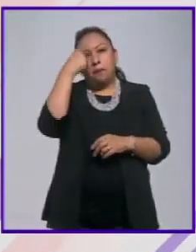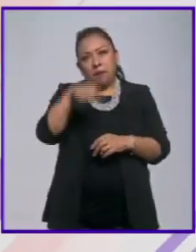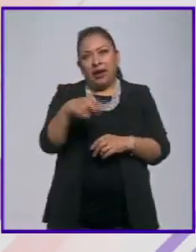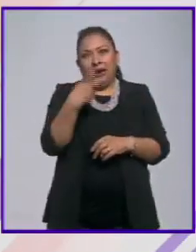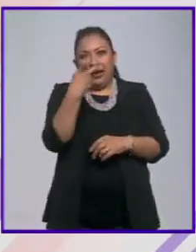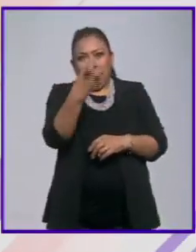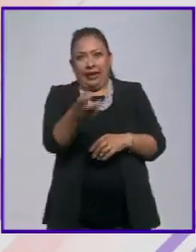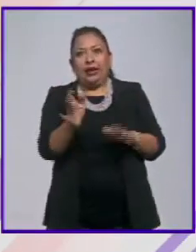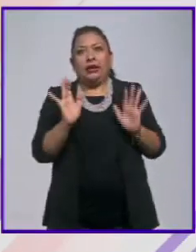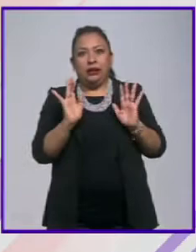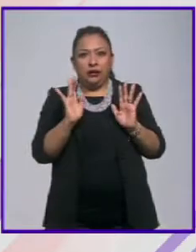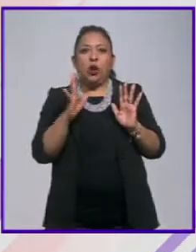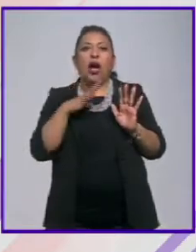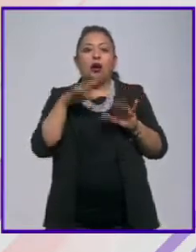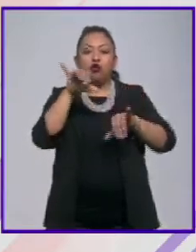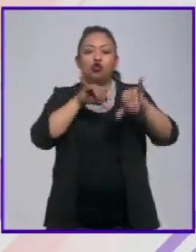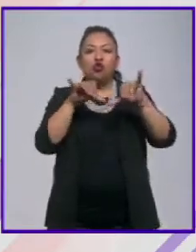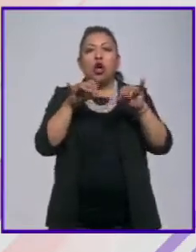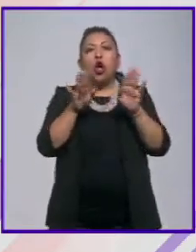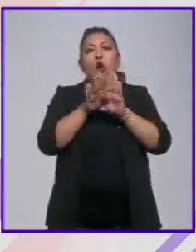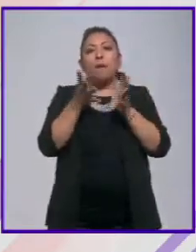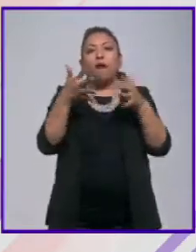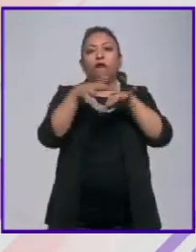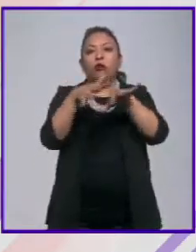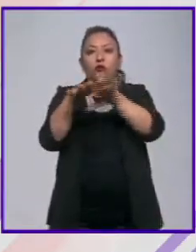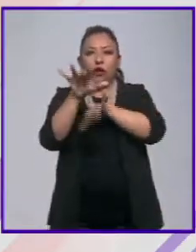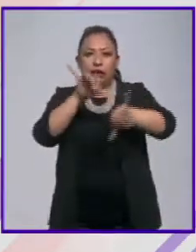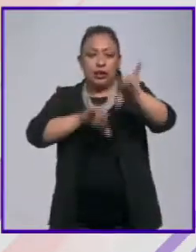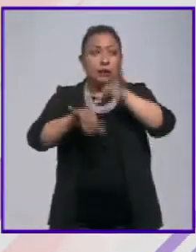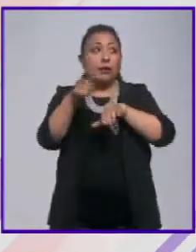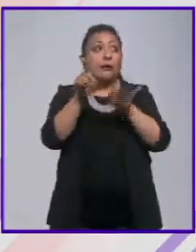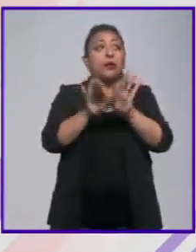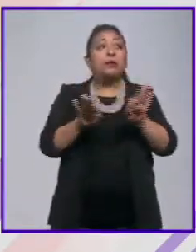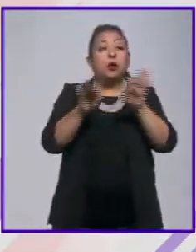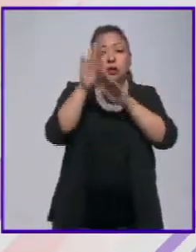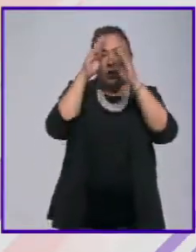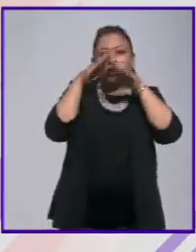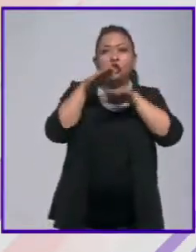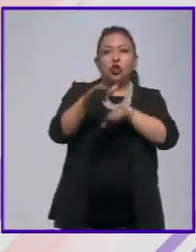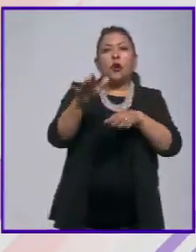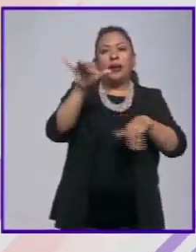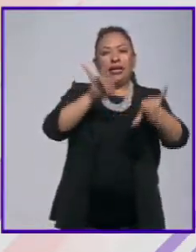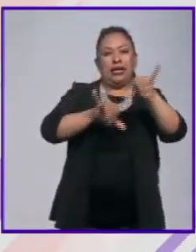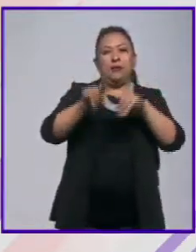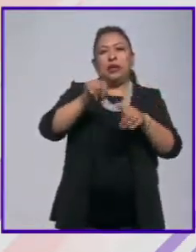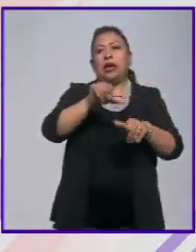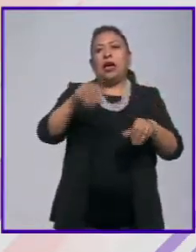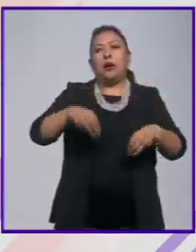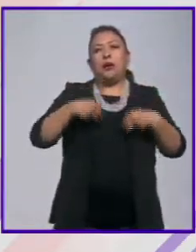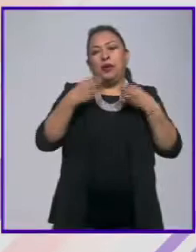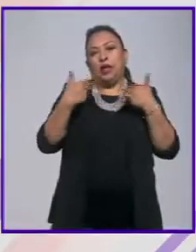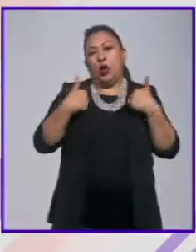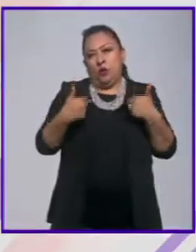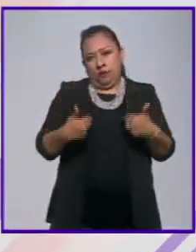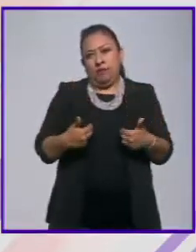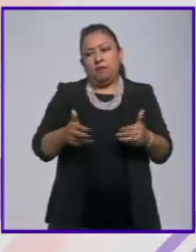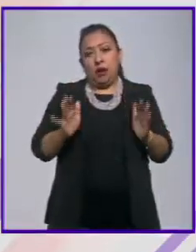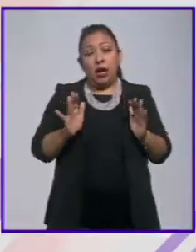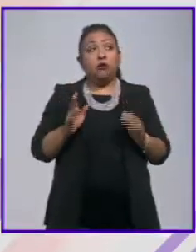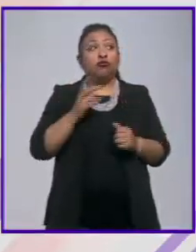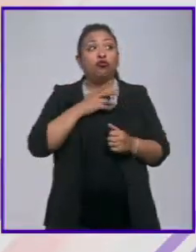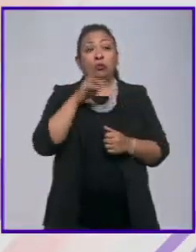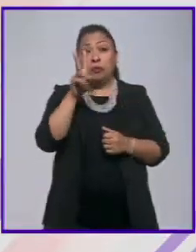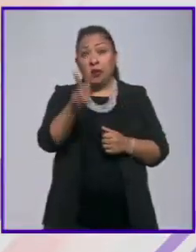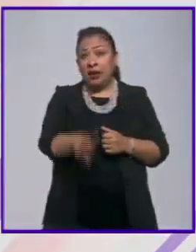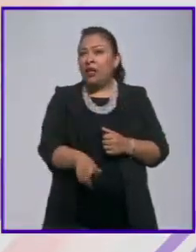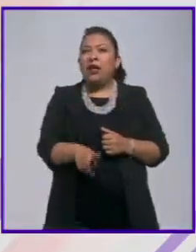hacer esto que es reacciones químicas y aunque es importante reflexionar sobre el papel de la química en la vida de los seres humanos lo cierto